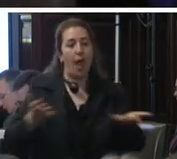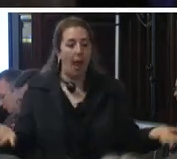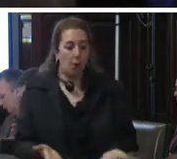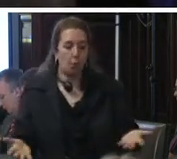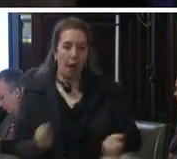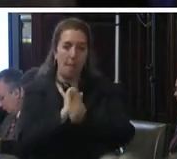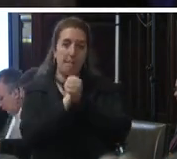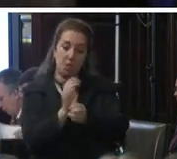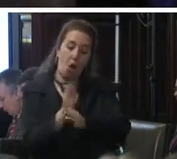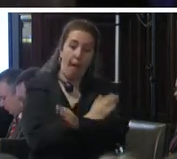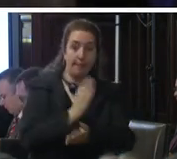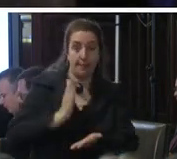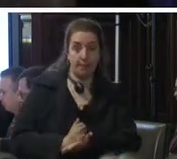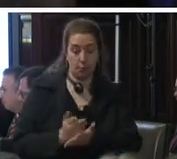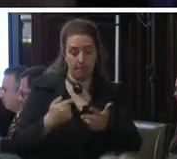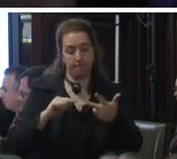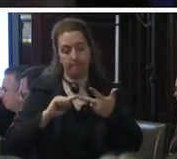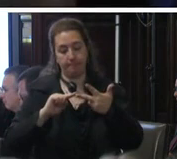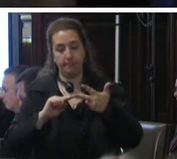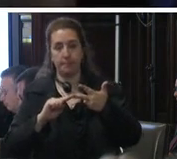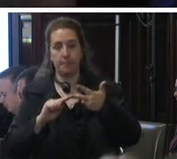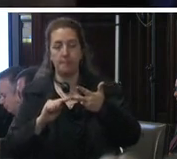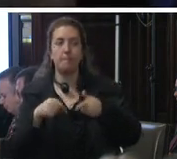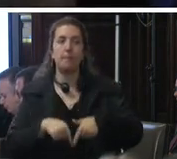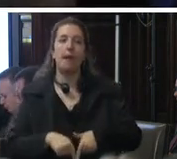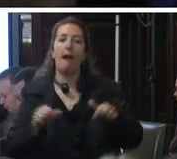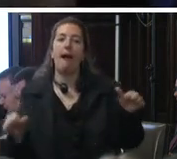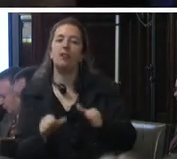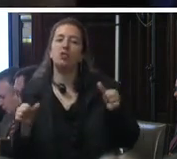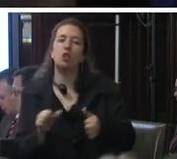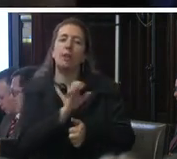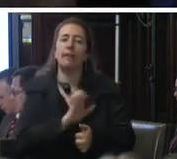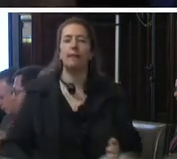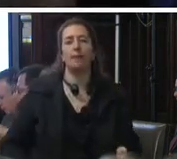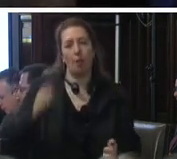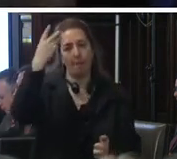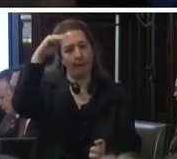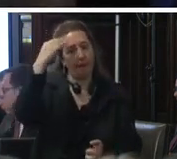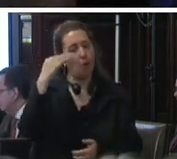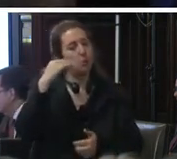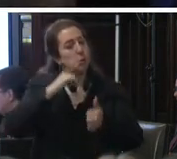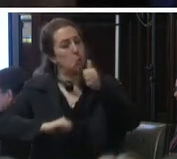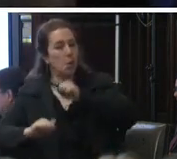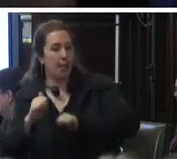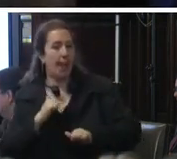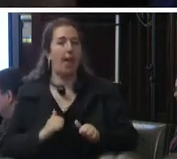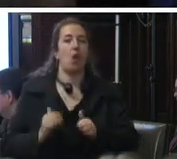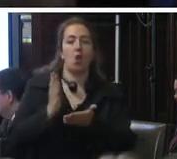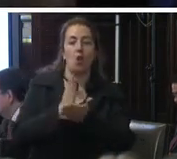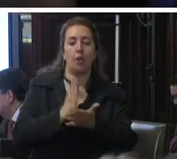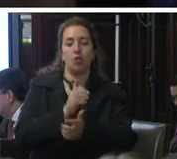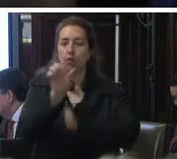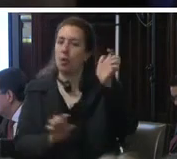méxico y en tercer lugar señalaremos específicamente las acciones del estado mexicano que vulneran los derechos humanos de las personas en méxico